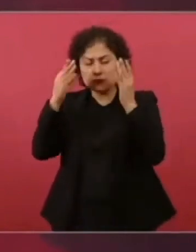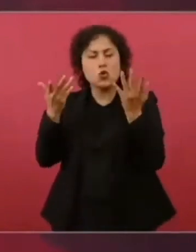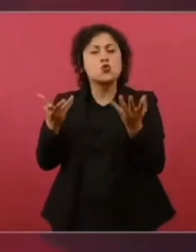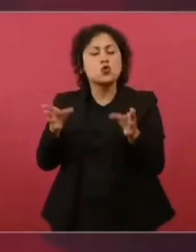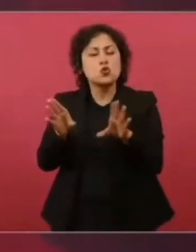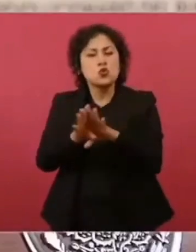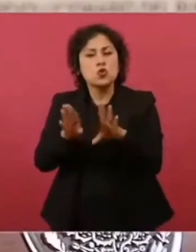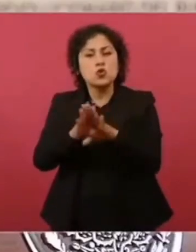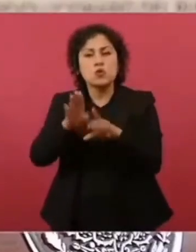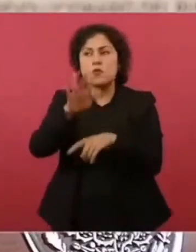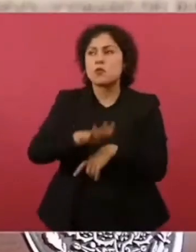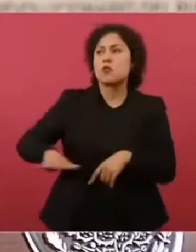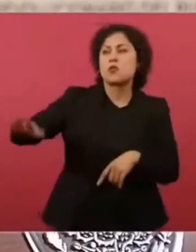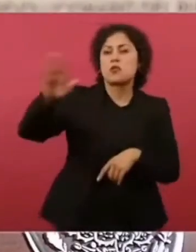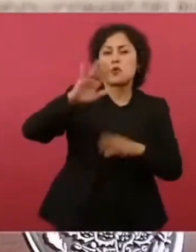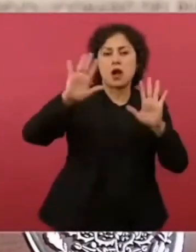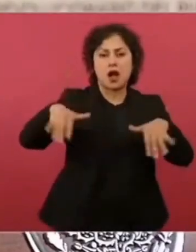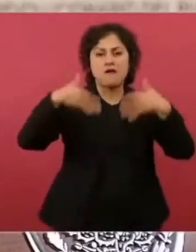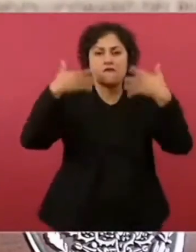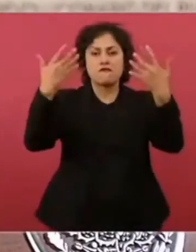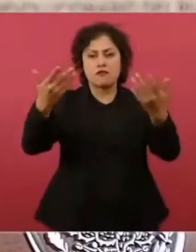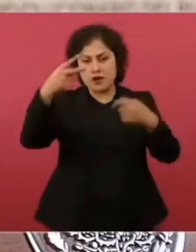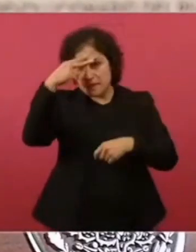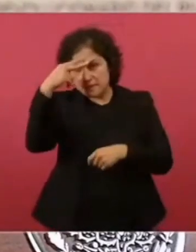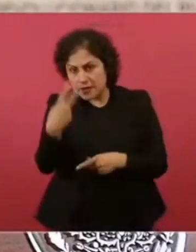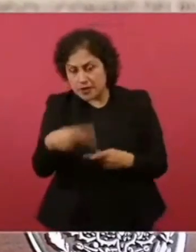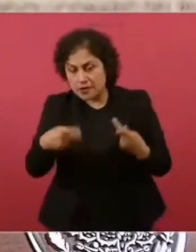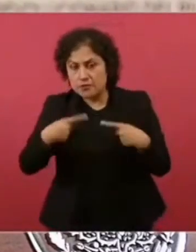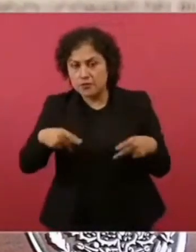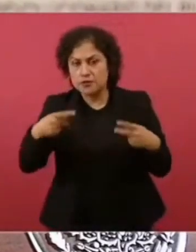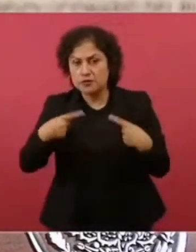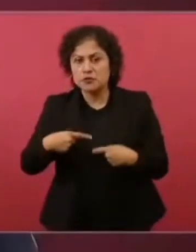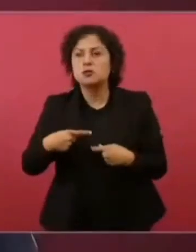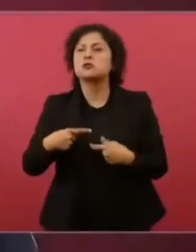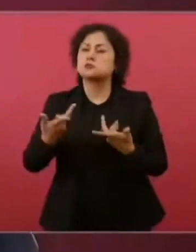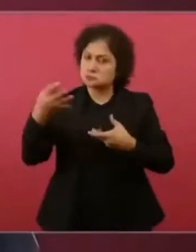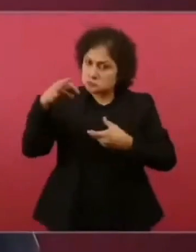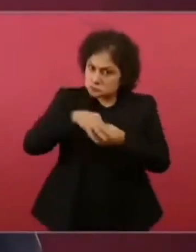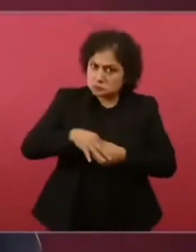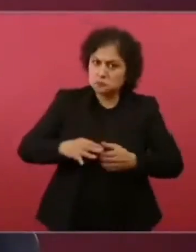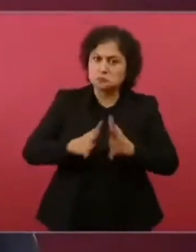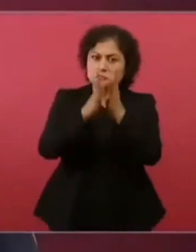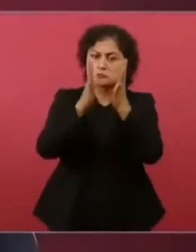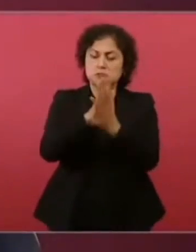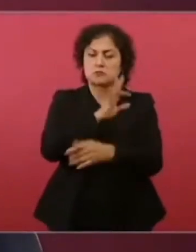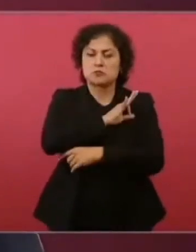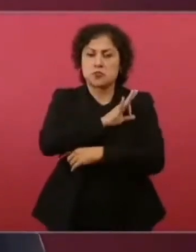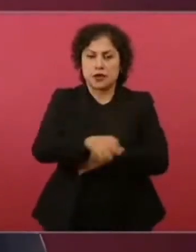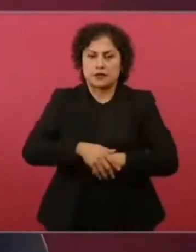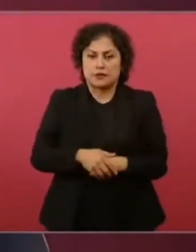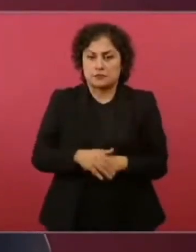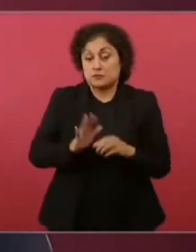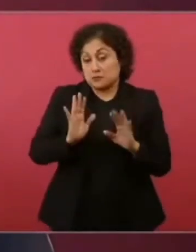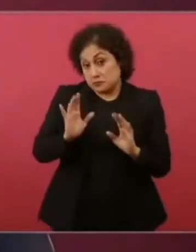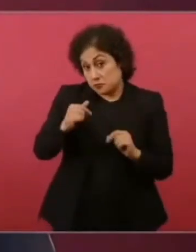votaran, que no se sintieran intimidados,